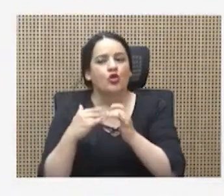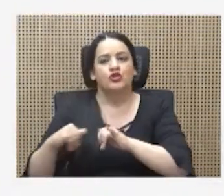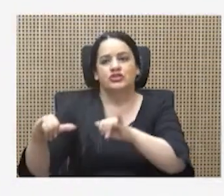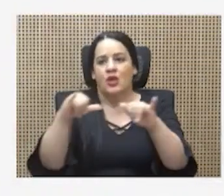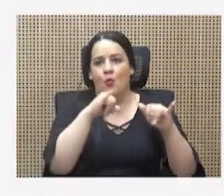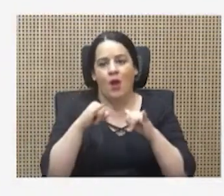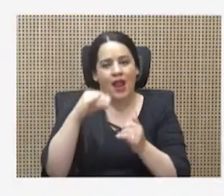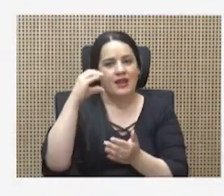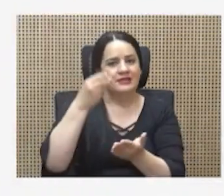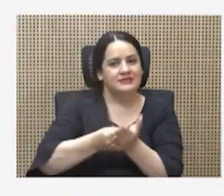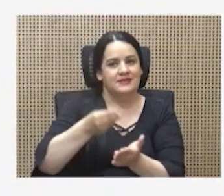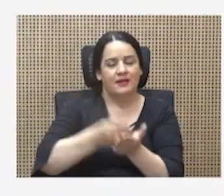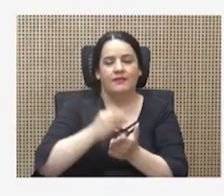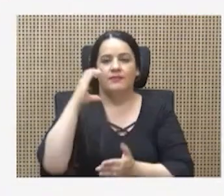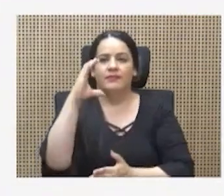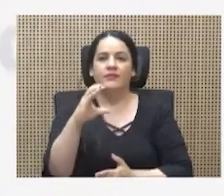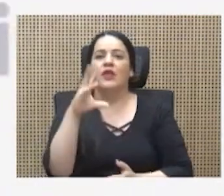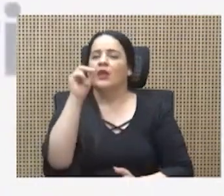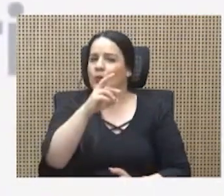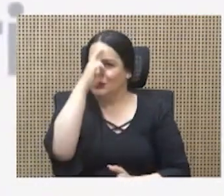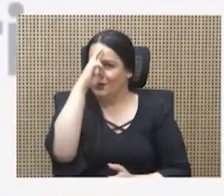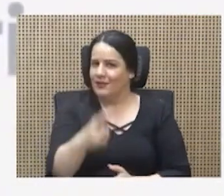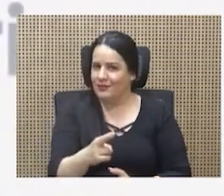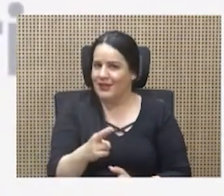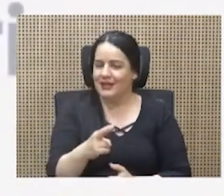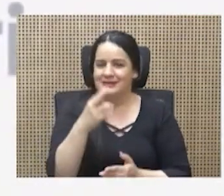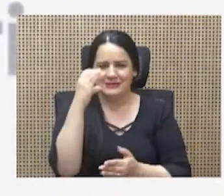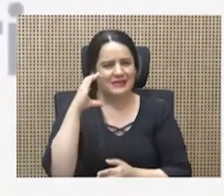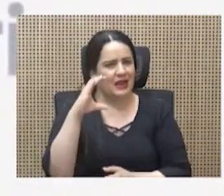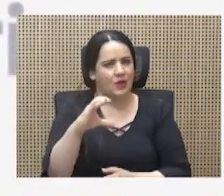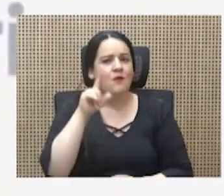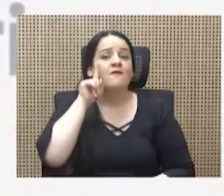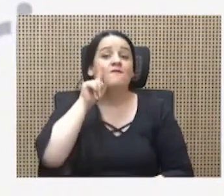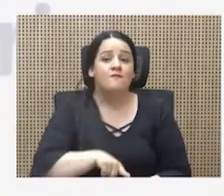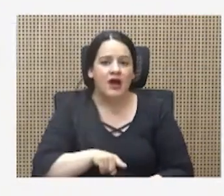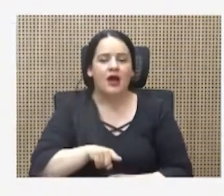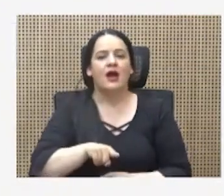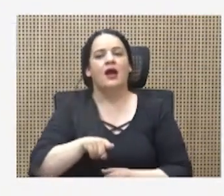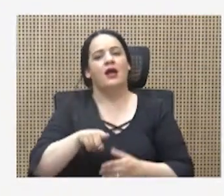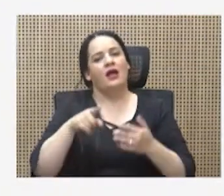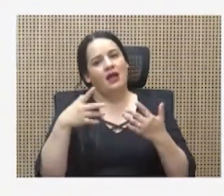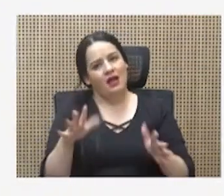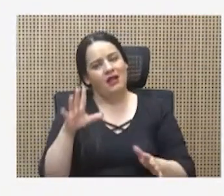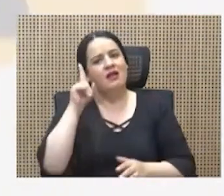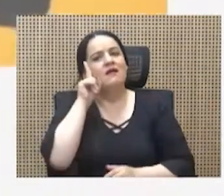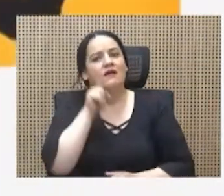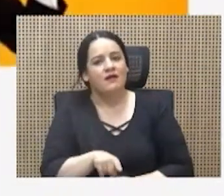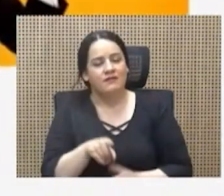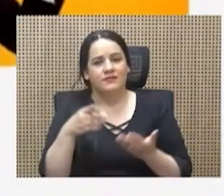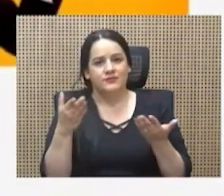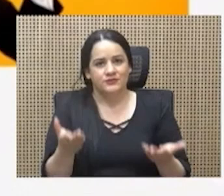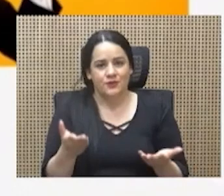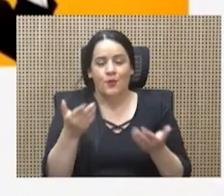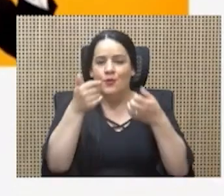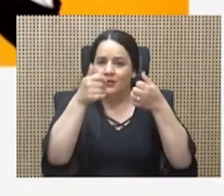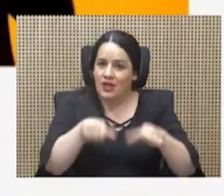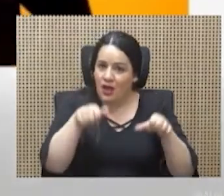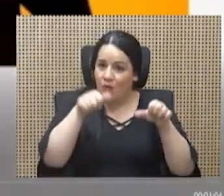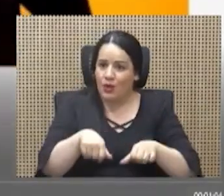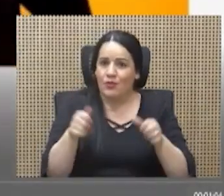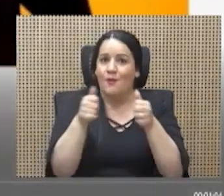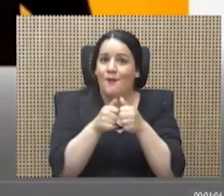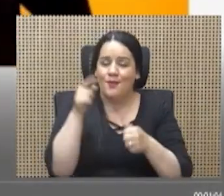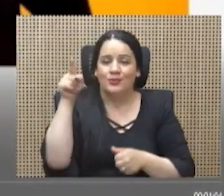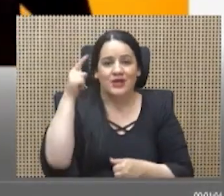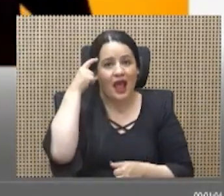¿Que no se respeta el salario? Falso. Absolutamente falso. De acuerdo con los cálculos